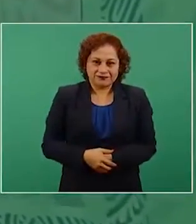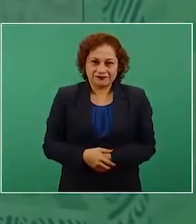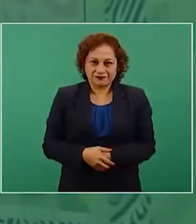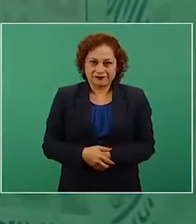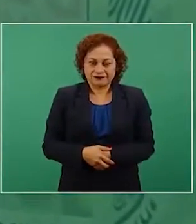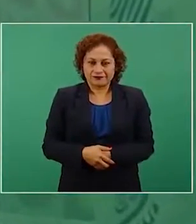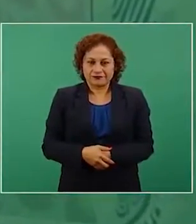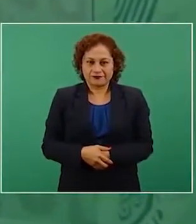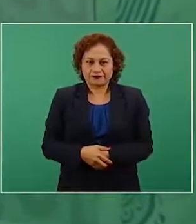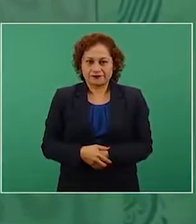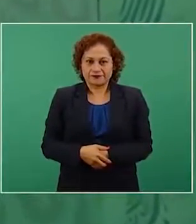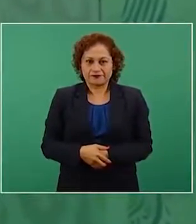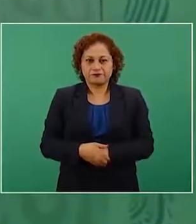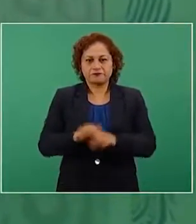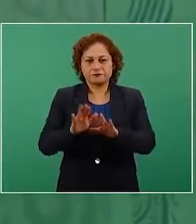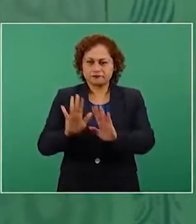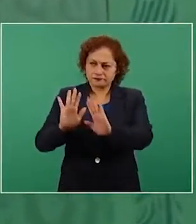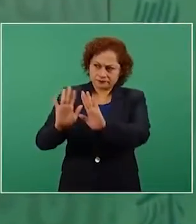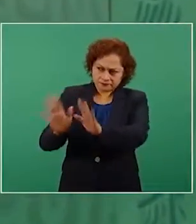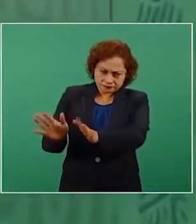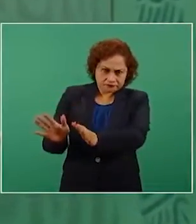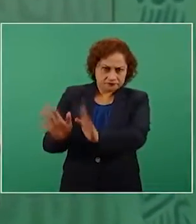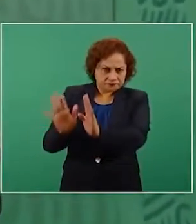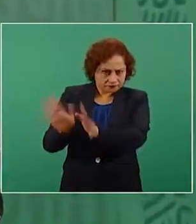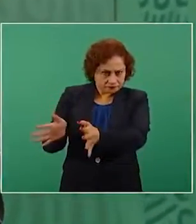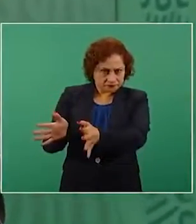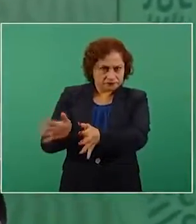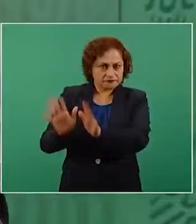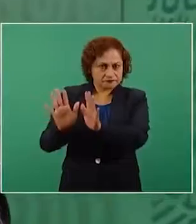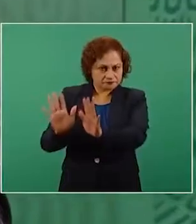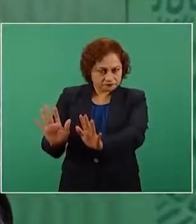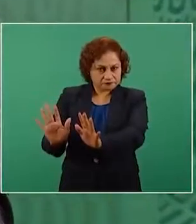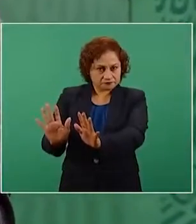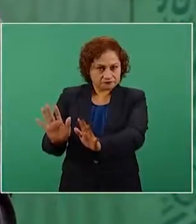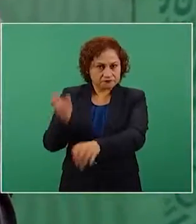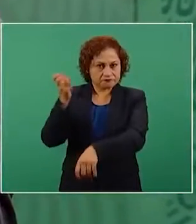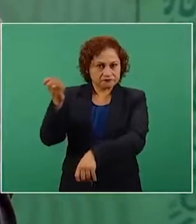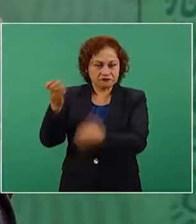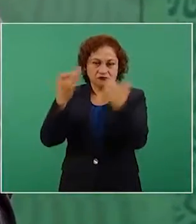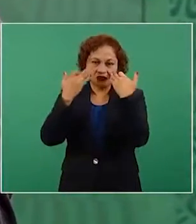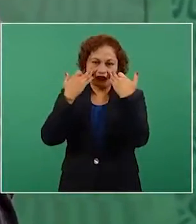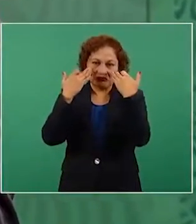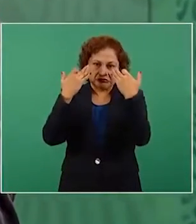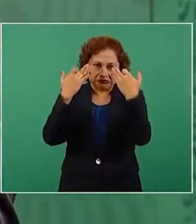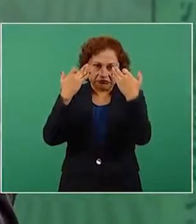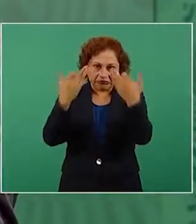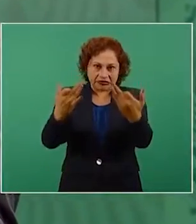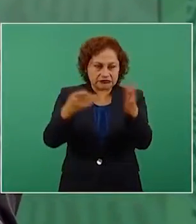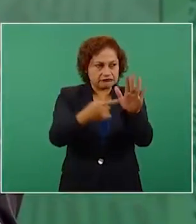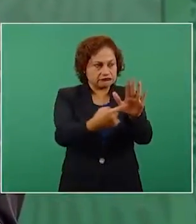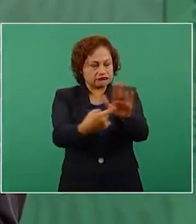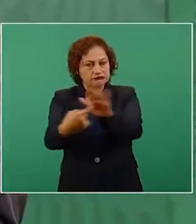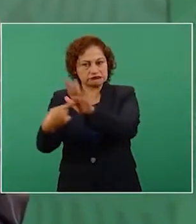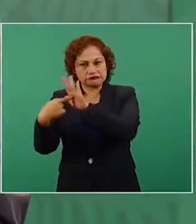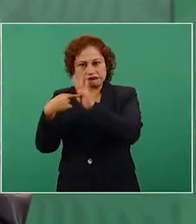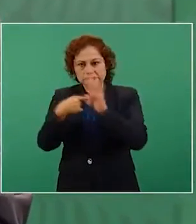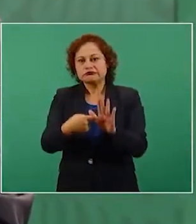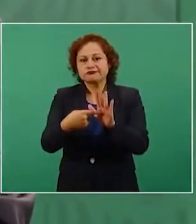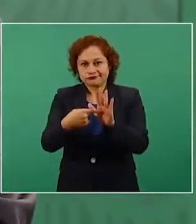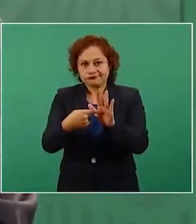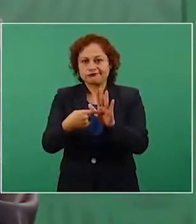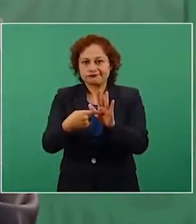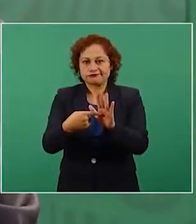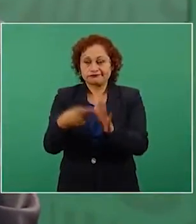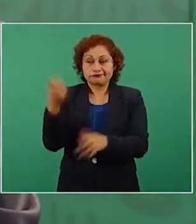Que quede ahí nada más como constancia de una